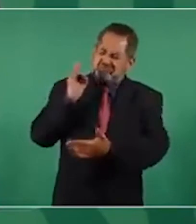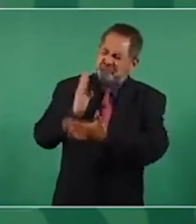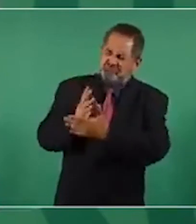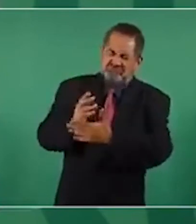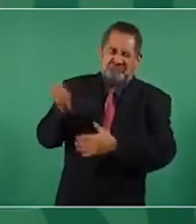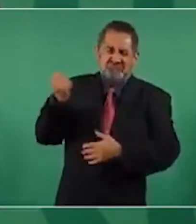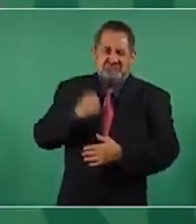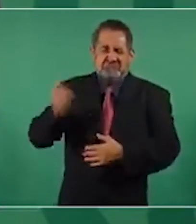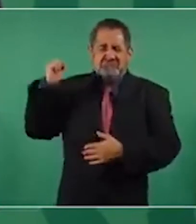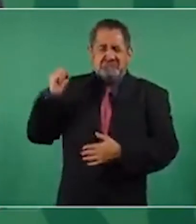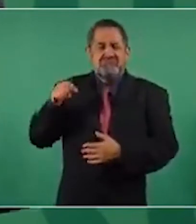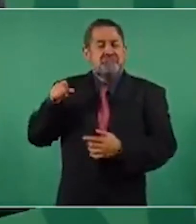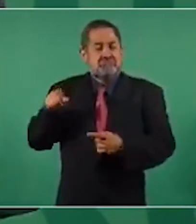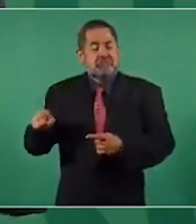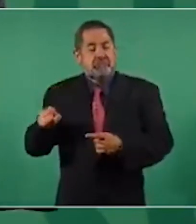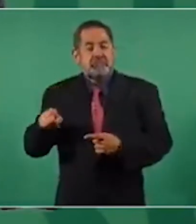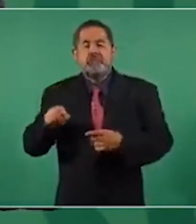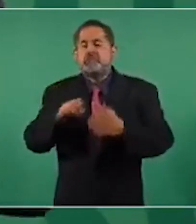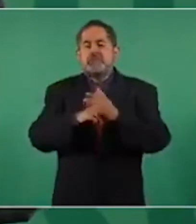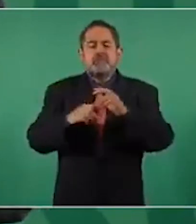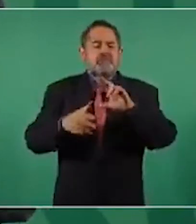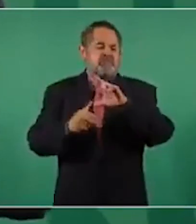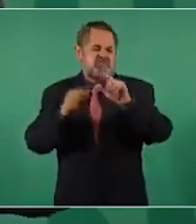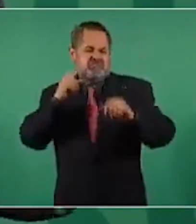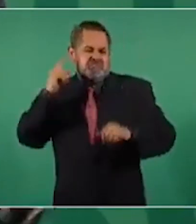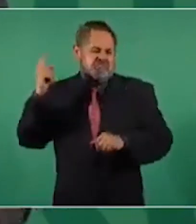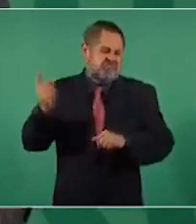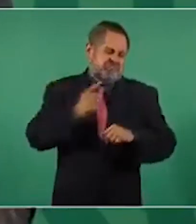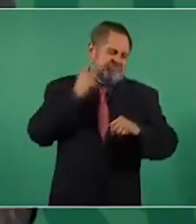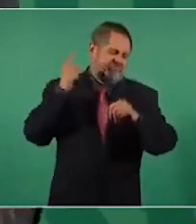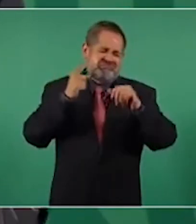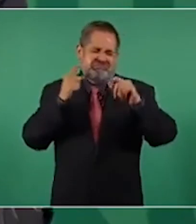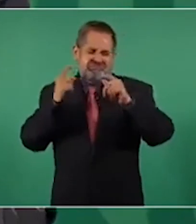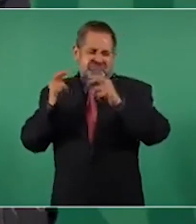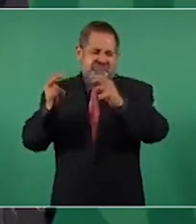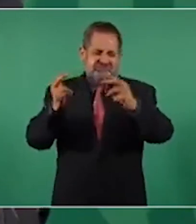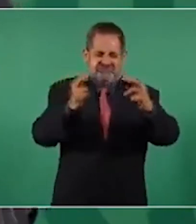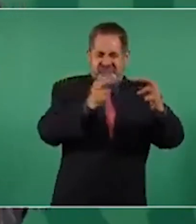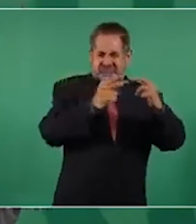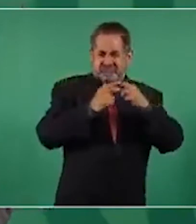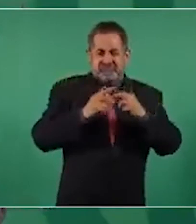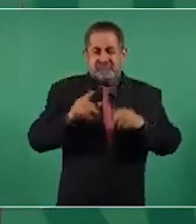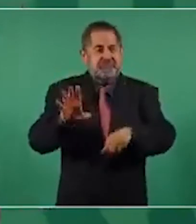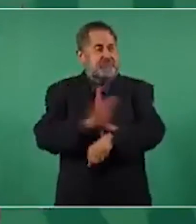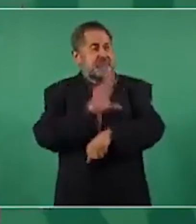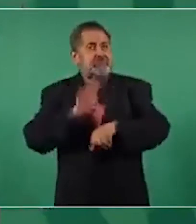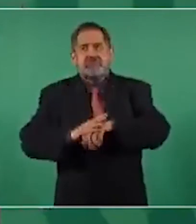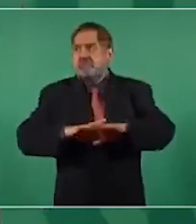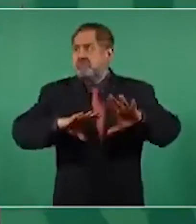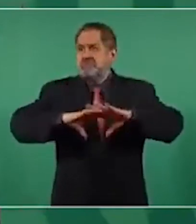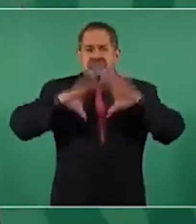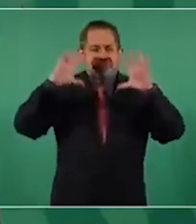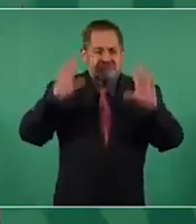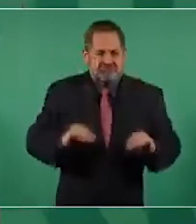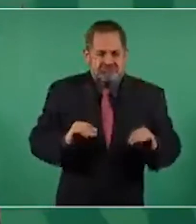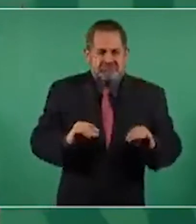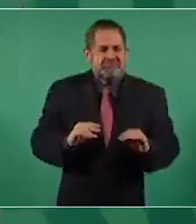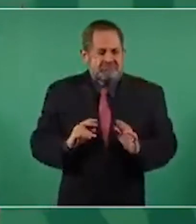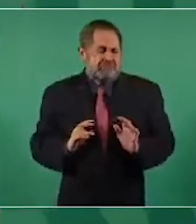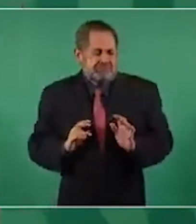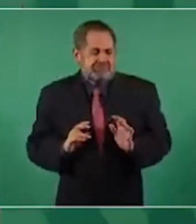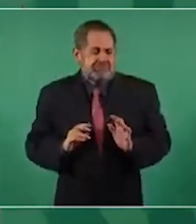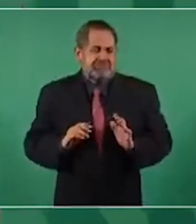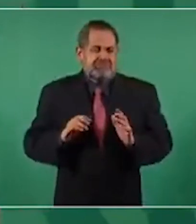viene un huracán, te deja sin energía eléctrica a